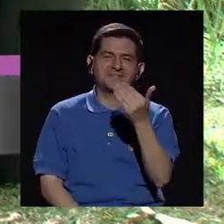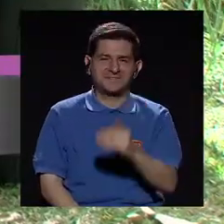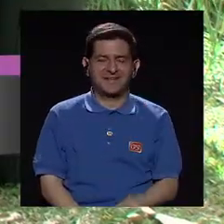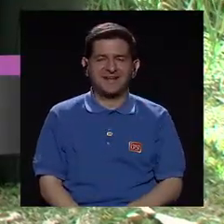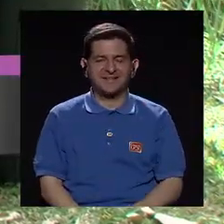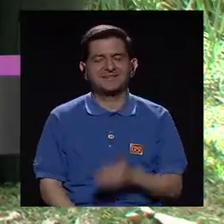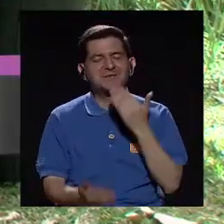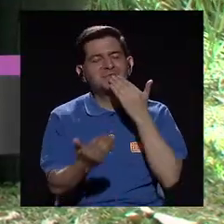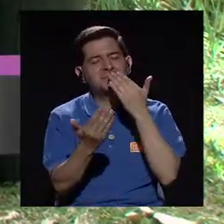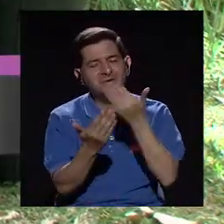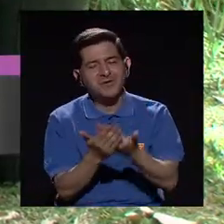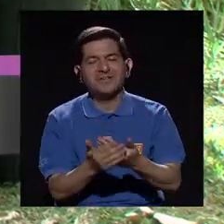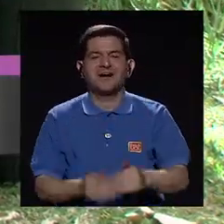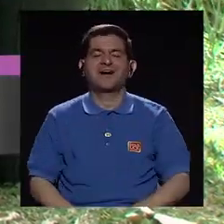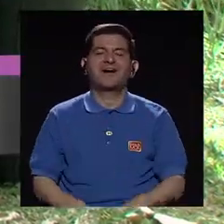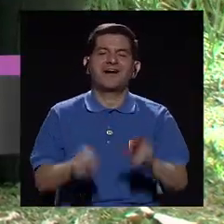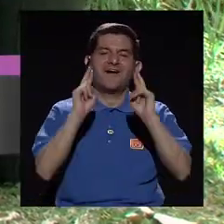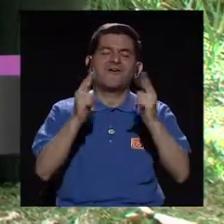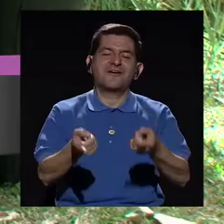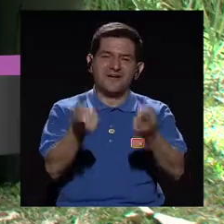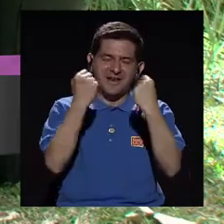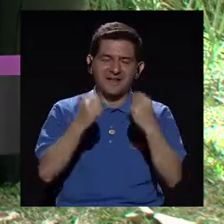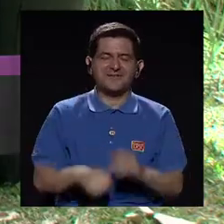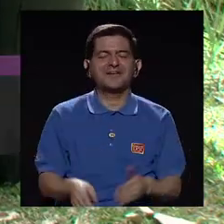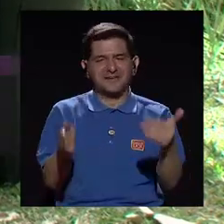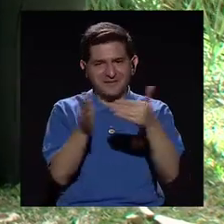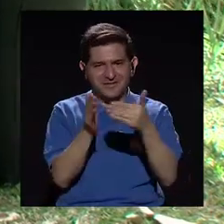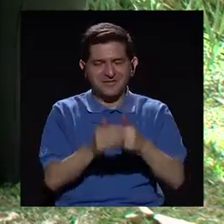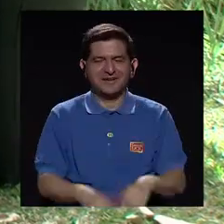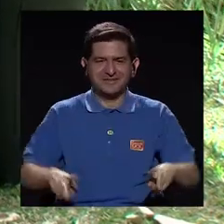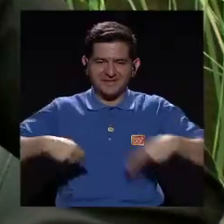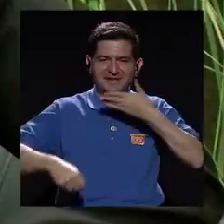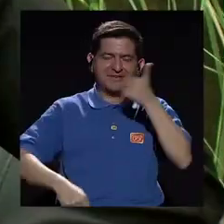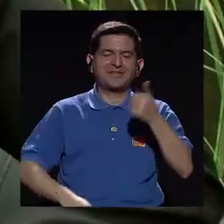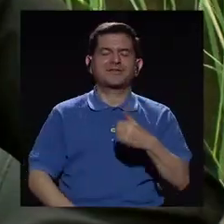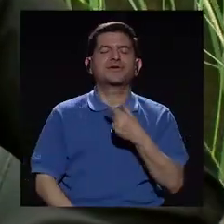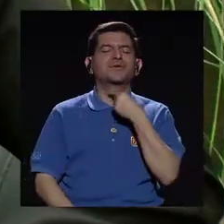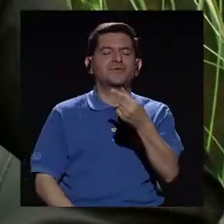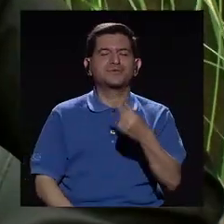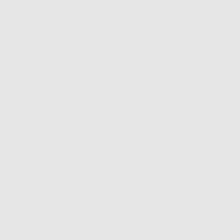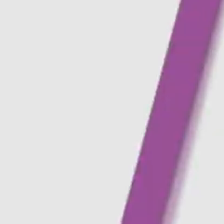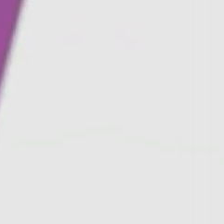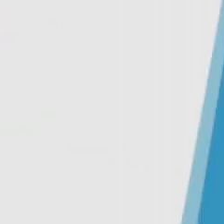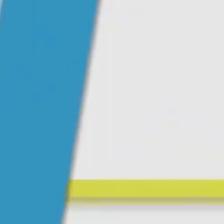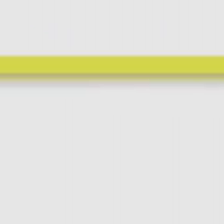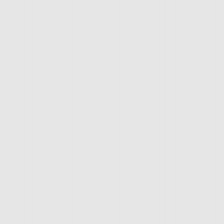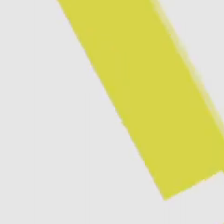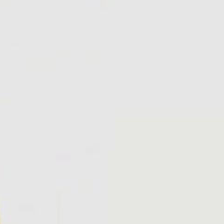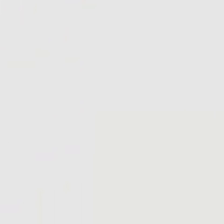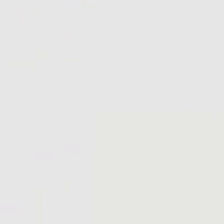gracias. Le agradecemos la gentileza y ojalá que siga viniendo más a menudo a vivir mejor. Un placer. Muchas gracias.